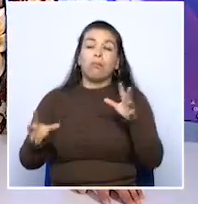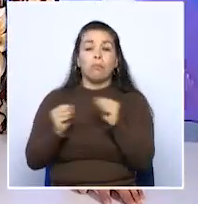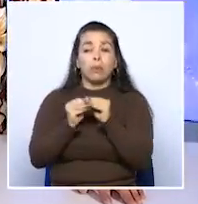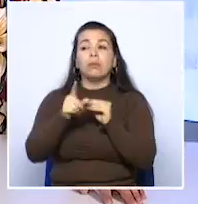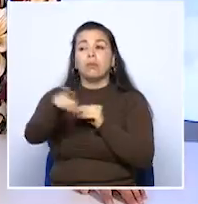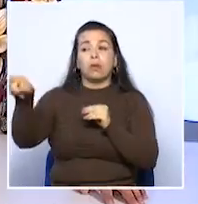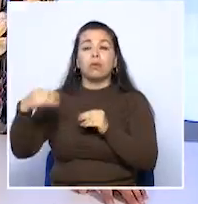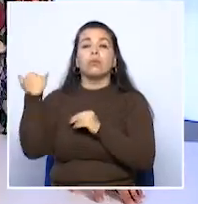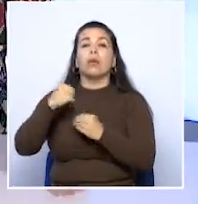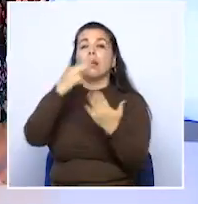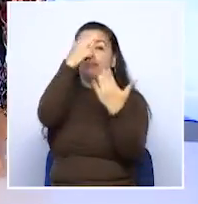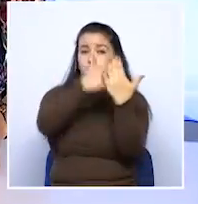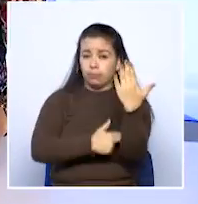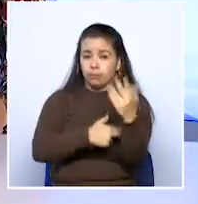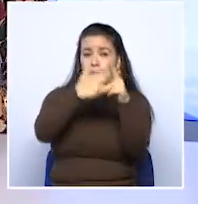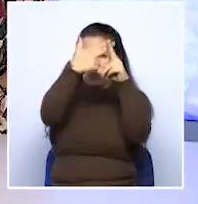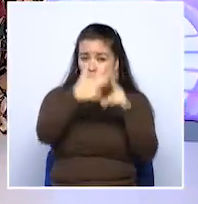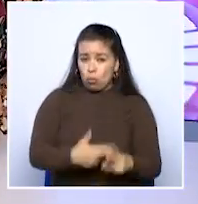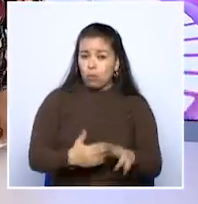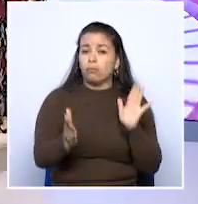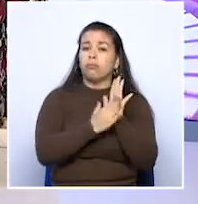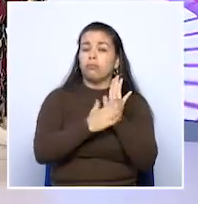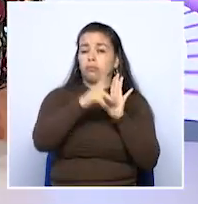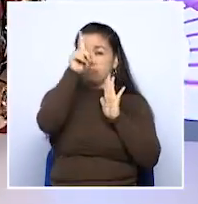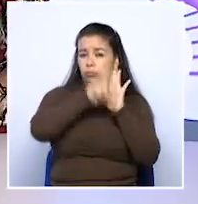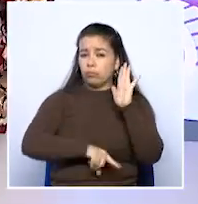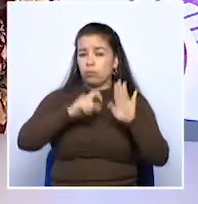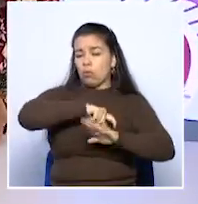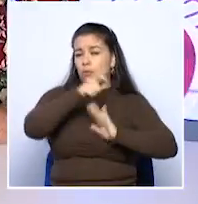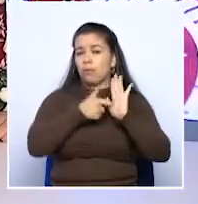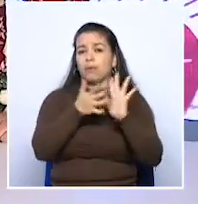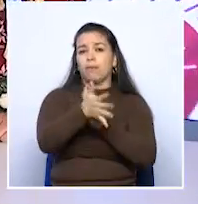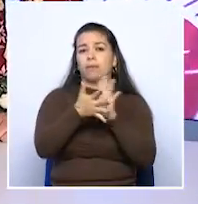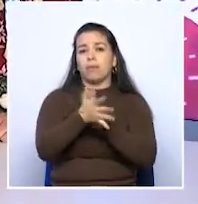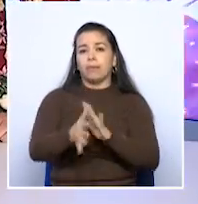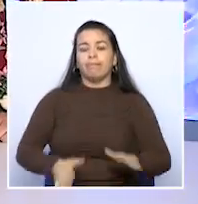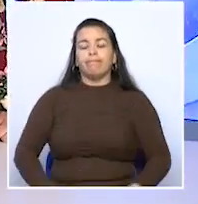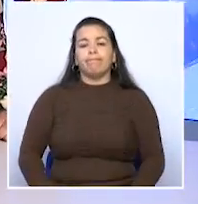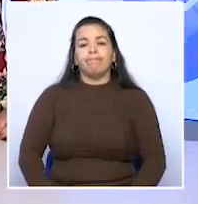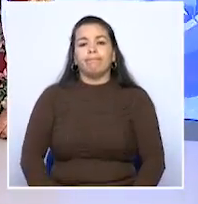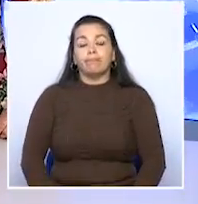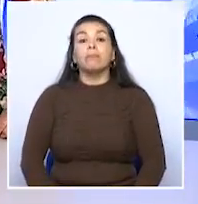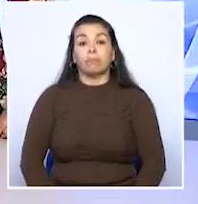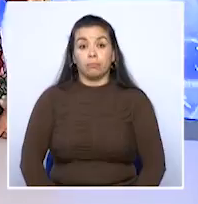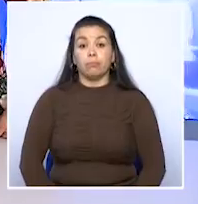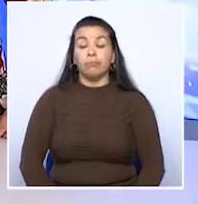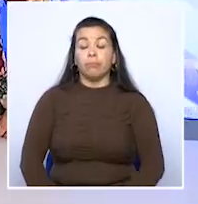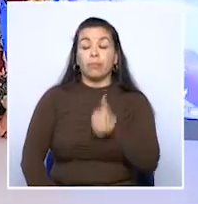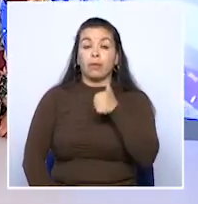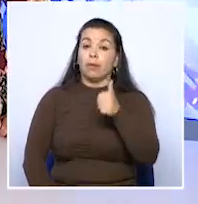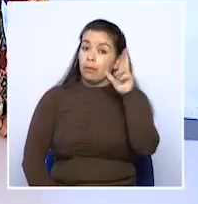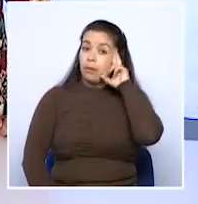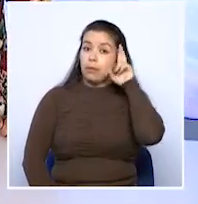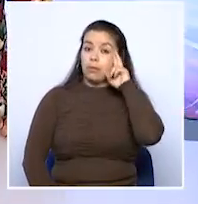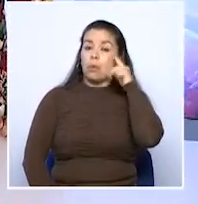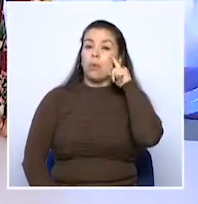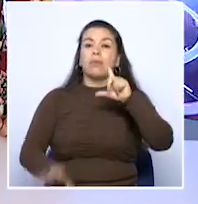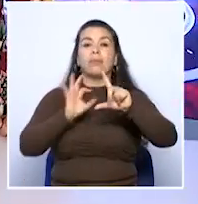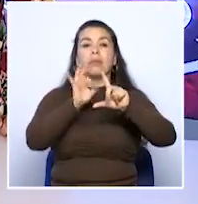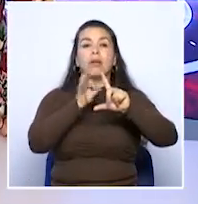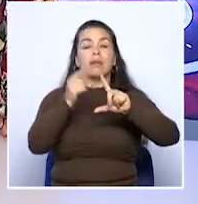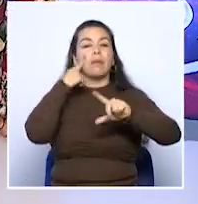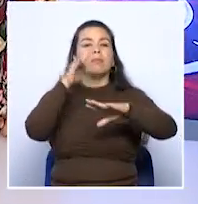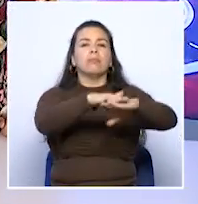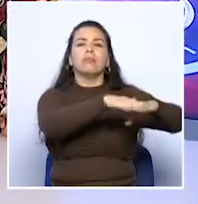ellos ya tienen también esas listas y la corroboración de toda la información y se eviten también pasar pelas. Totalmente Daniela, recordemos Telecafé, el medio oficial para